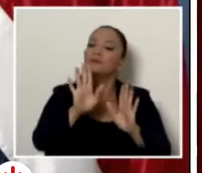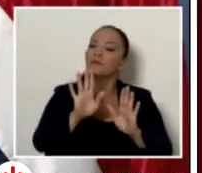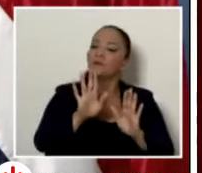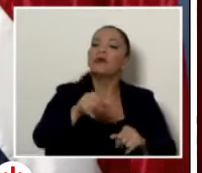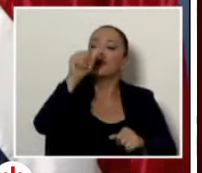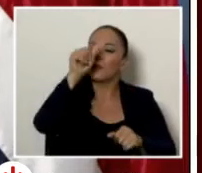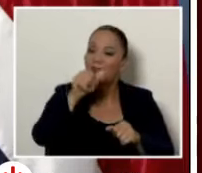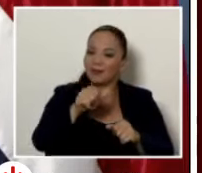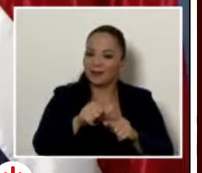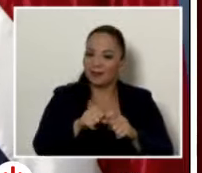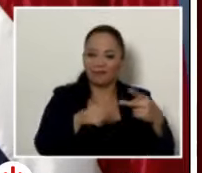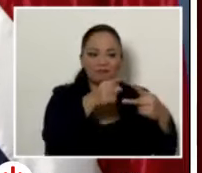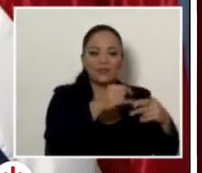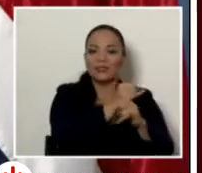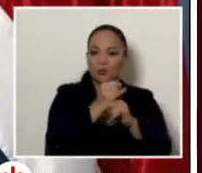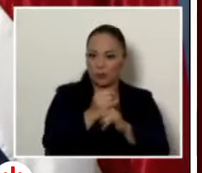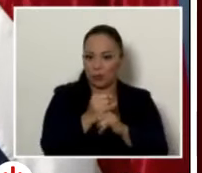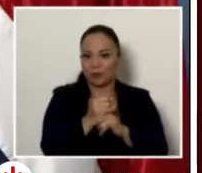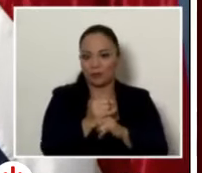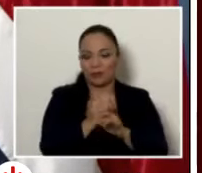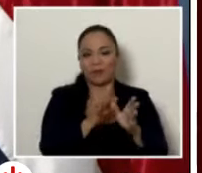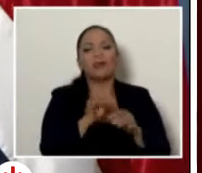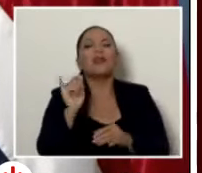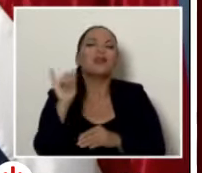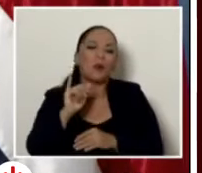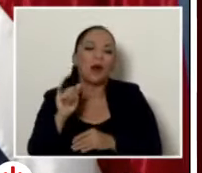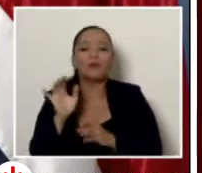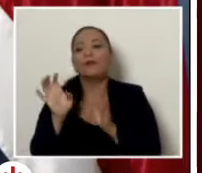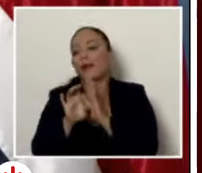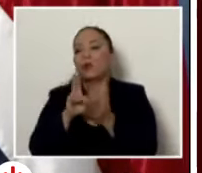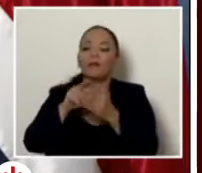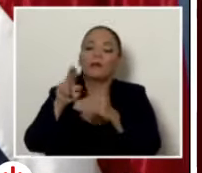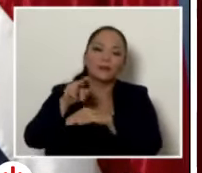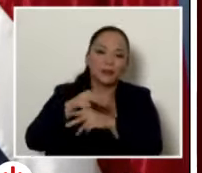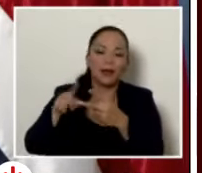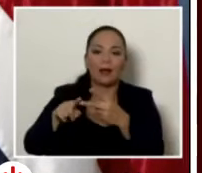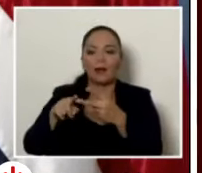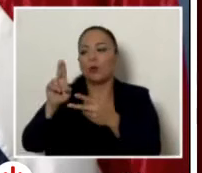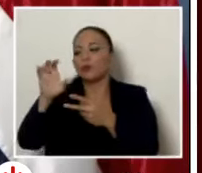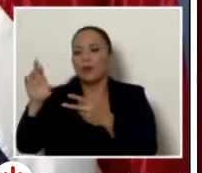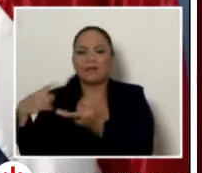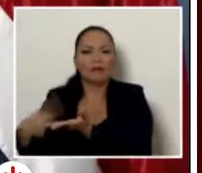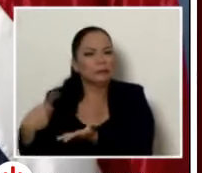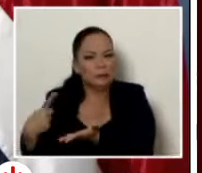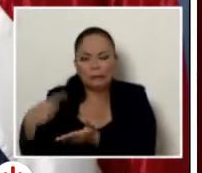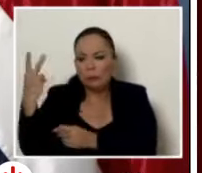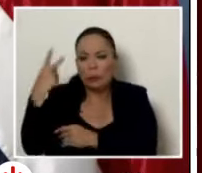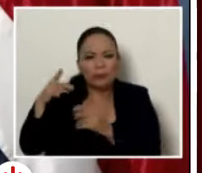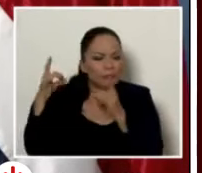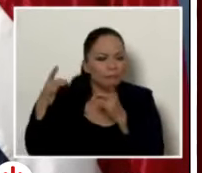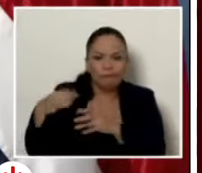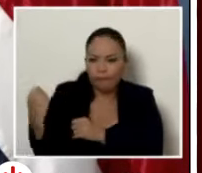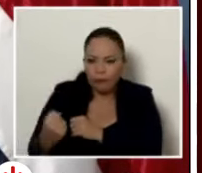tanto la UNA como la UCR con quien yo he tenido debates de política pública severos y dicen